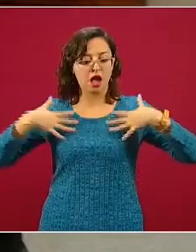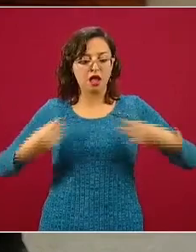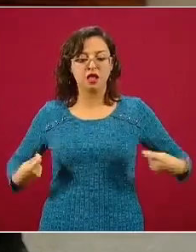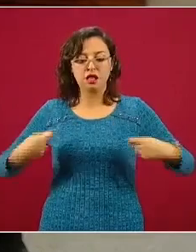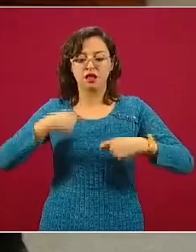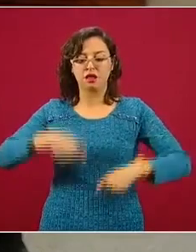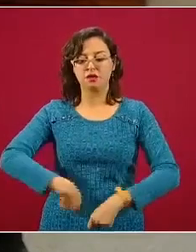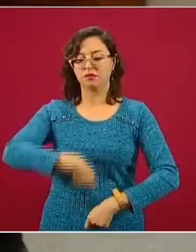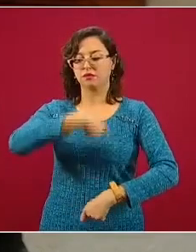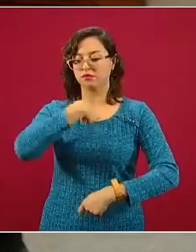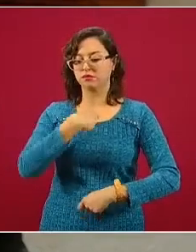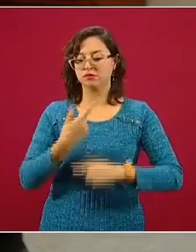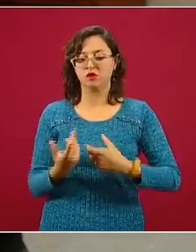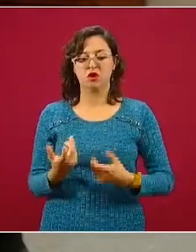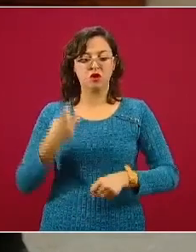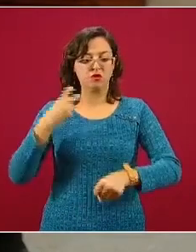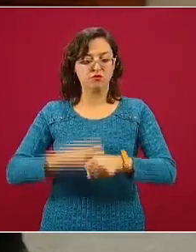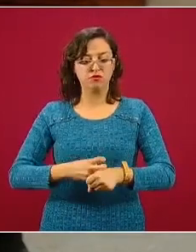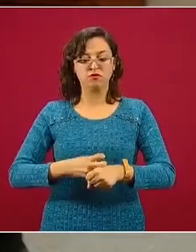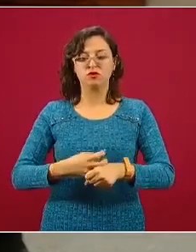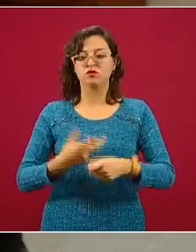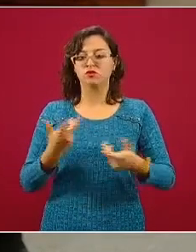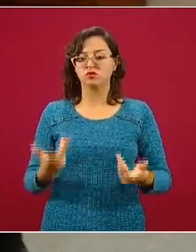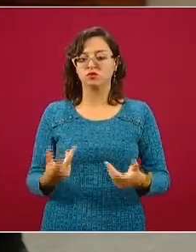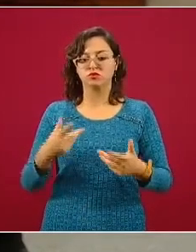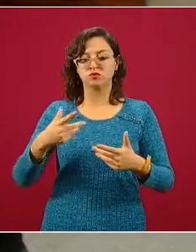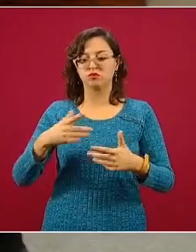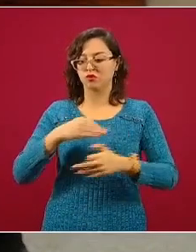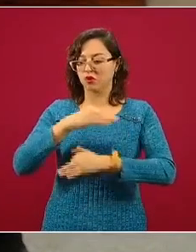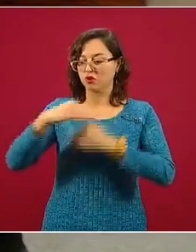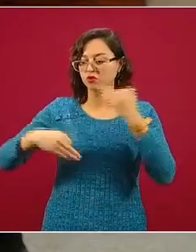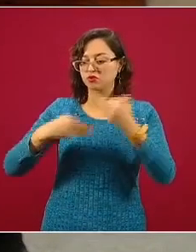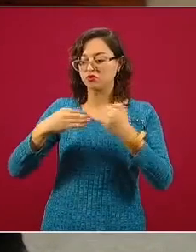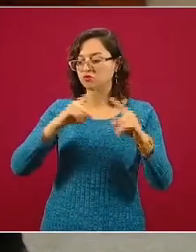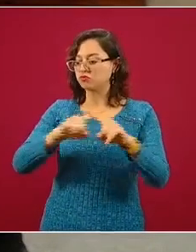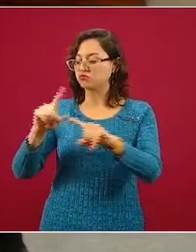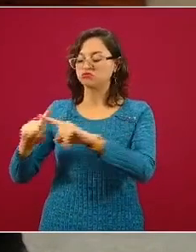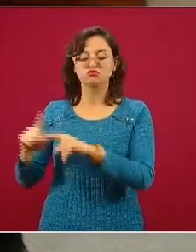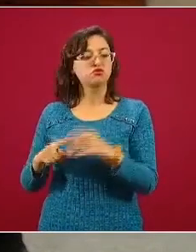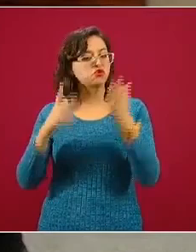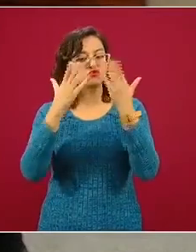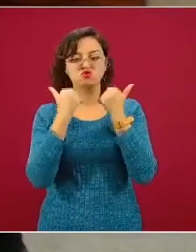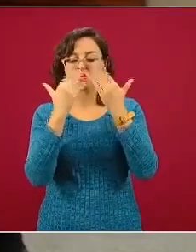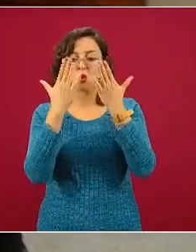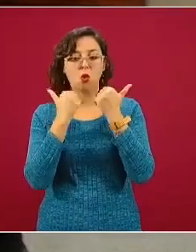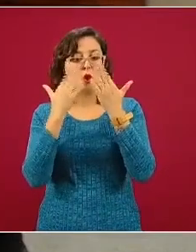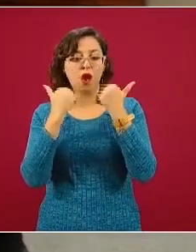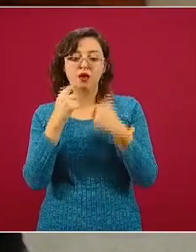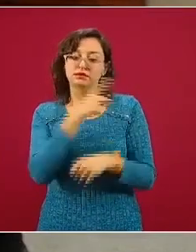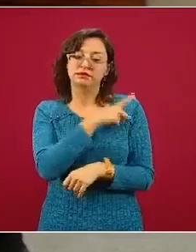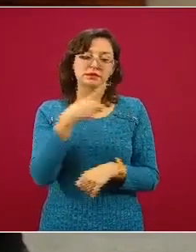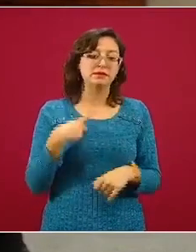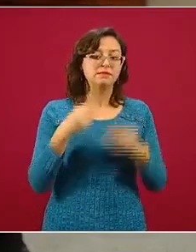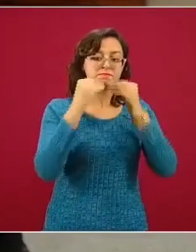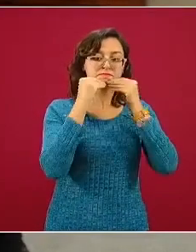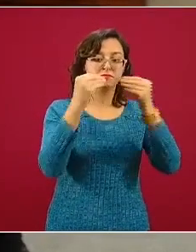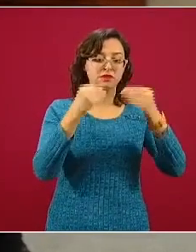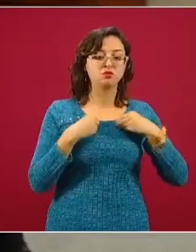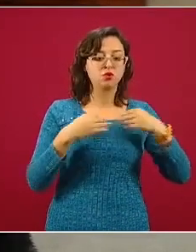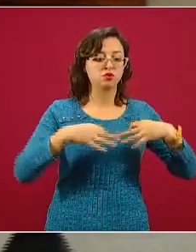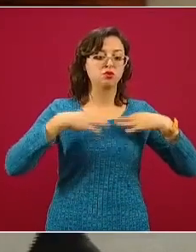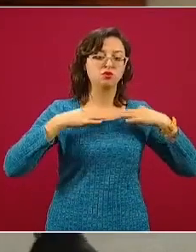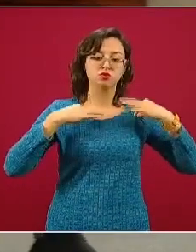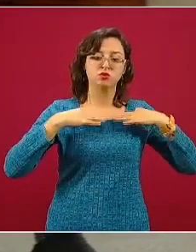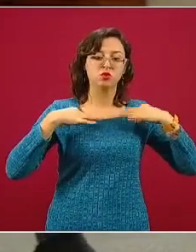quirúrgicos, batas resistentes a líquidos, todos ellos desechables, y que tendrán que usar unas de tela, que se lavarán ahí,